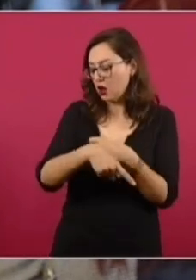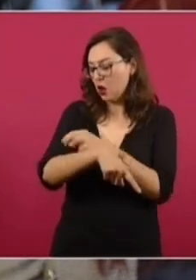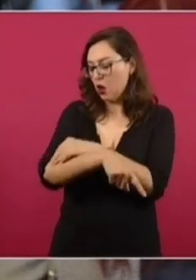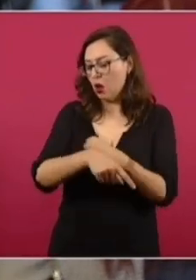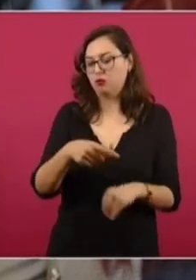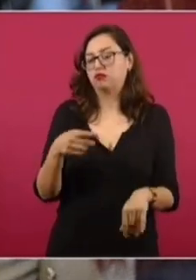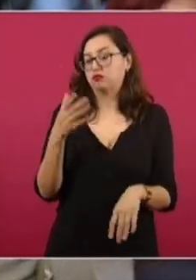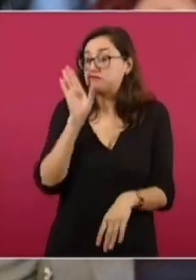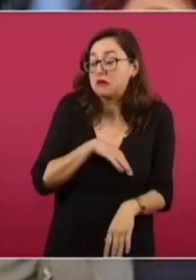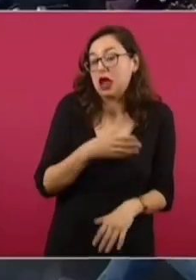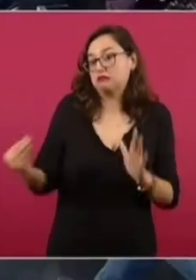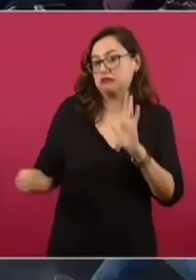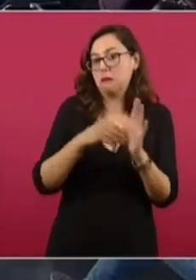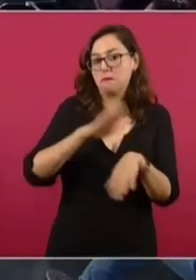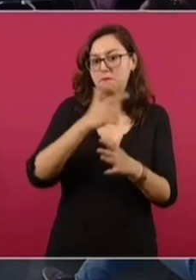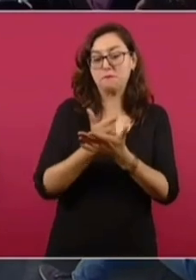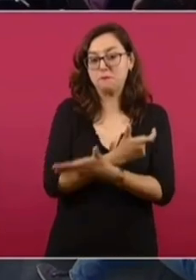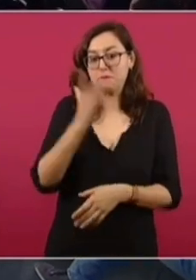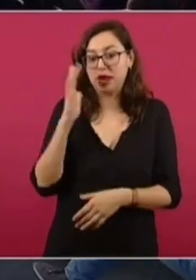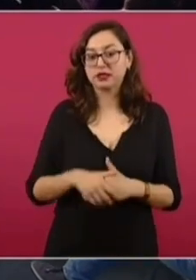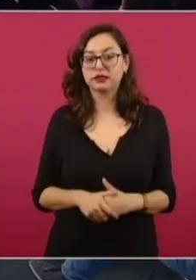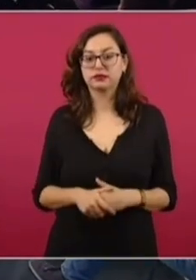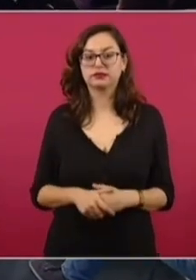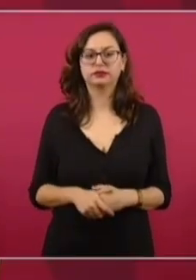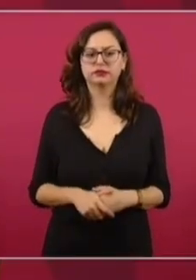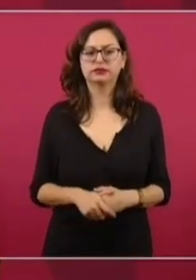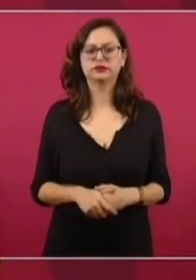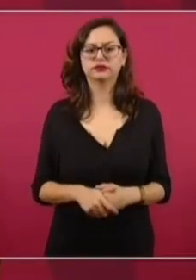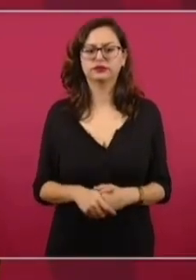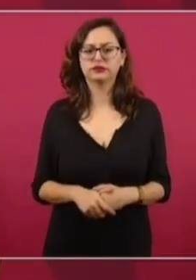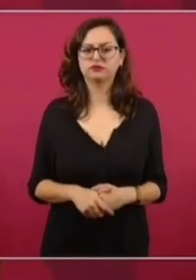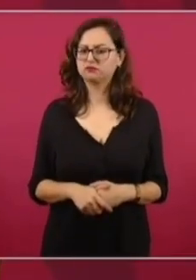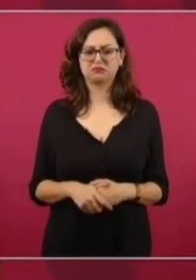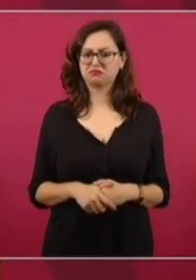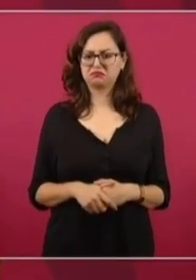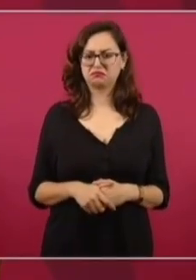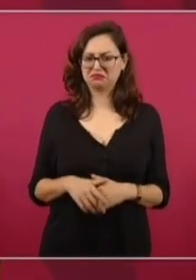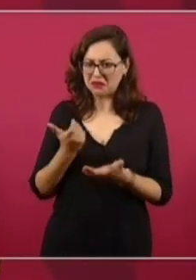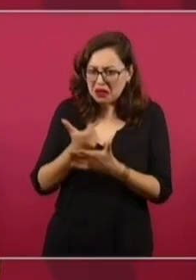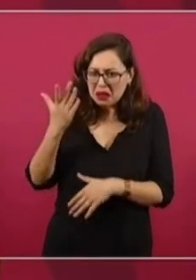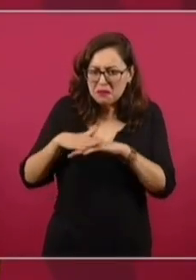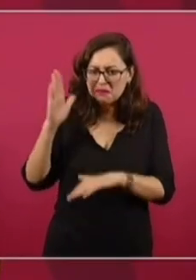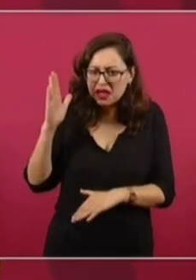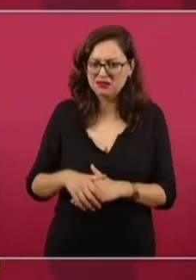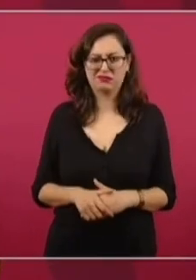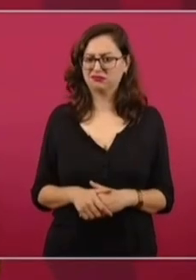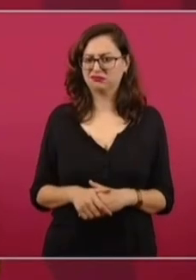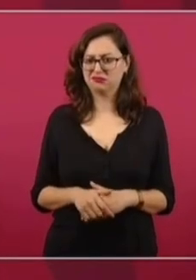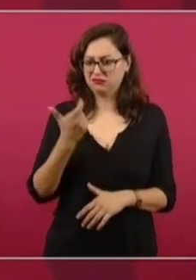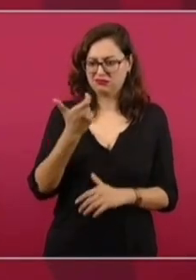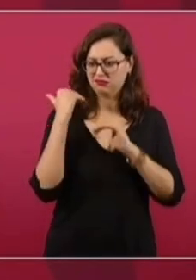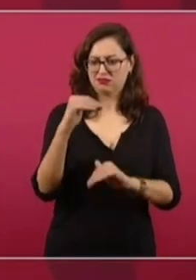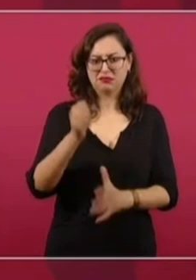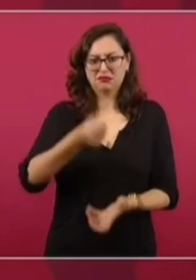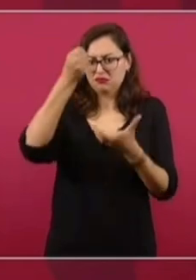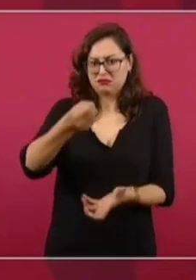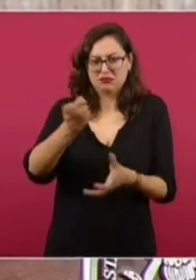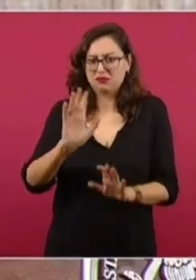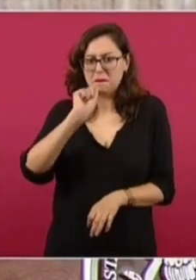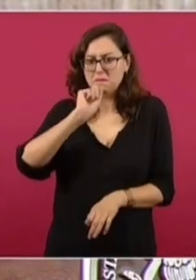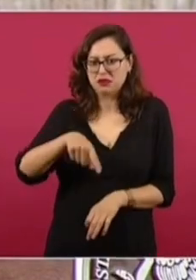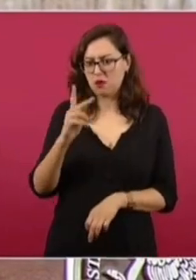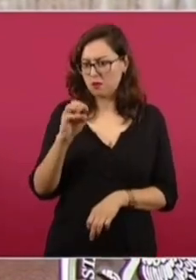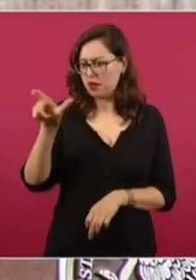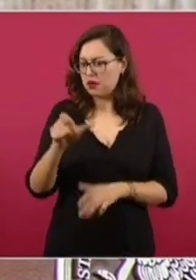convenios modificatorios para elevar los costos nada más. No, se hizo en el presupuesto estimado, autorizado por el Consejo de Pemex. Ese es otro asunto también,